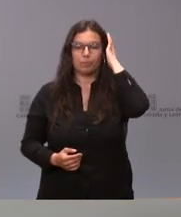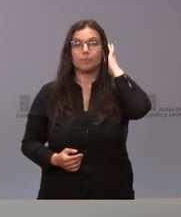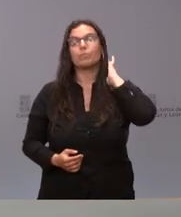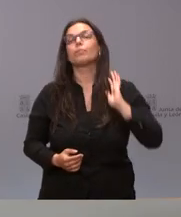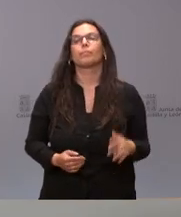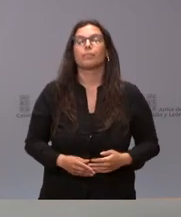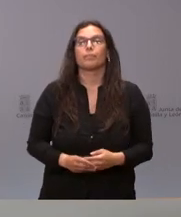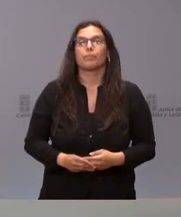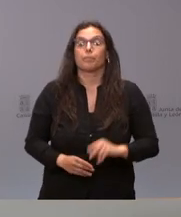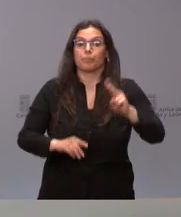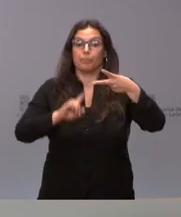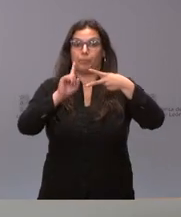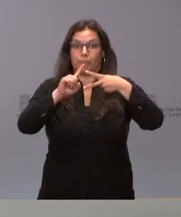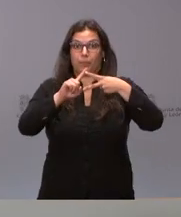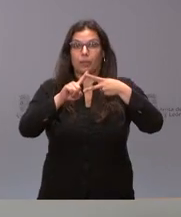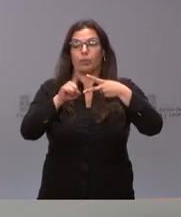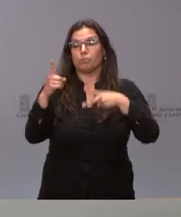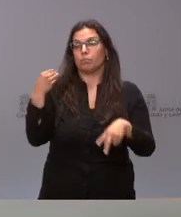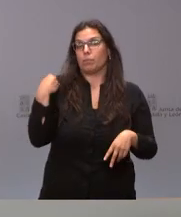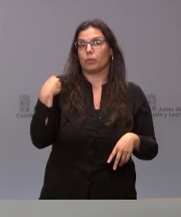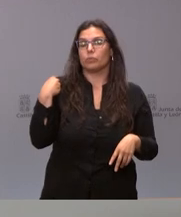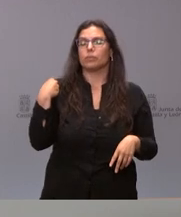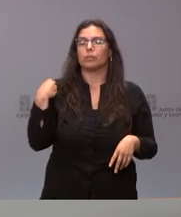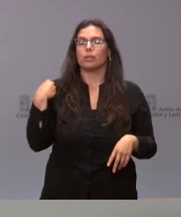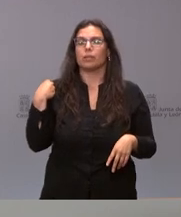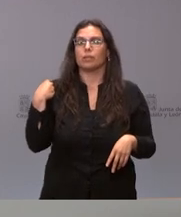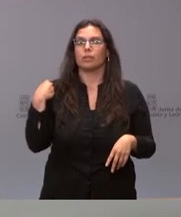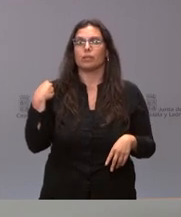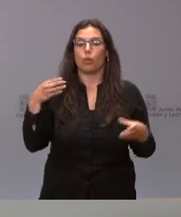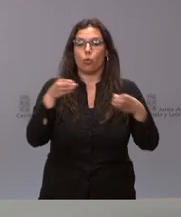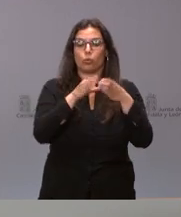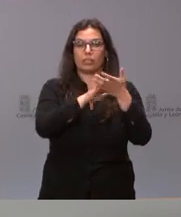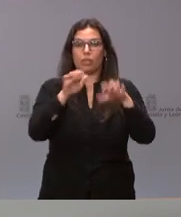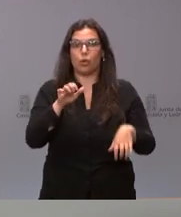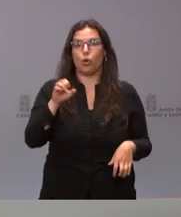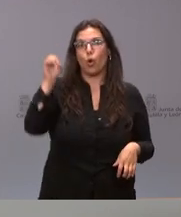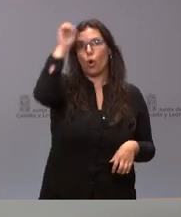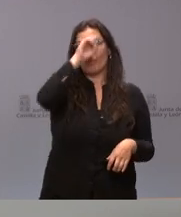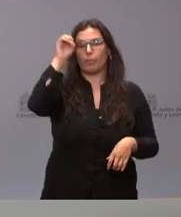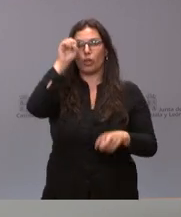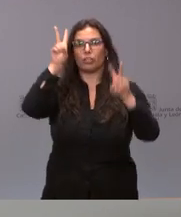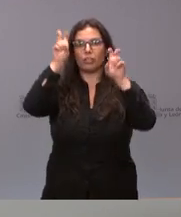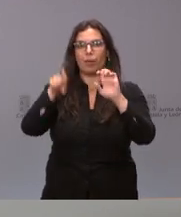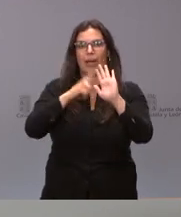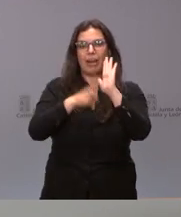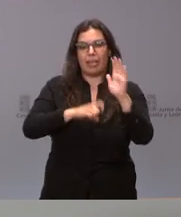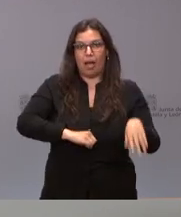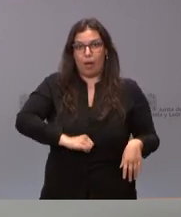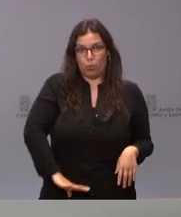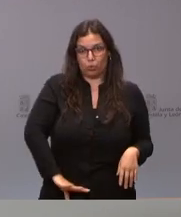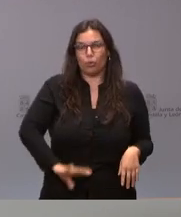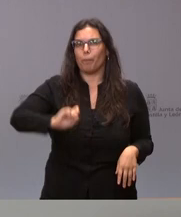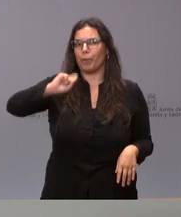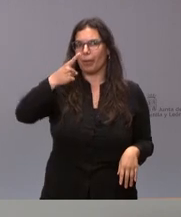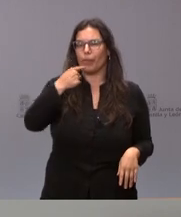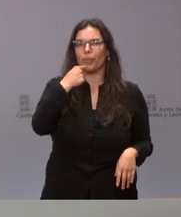Pues el primero de los asuntos, me pregunta usted cuál es la postura de la Junta de Castilla en relación a la ley del aborto. Lo primero que hay señalar es